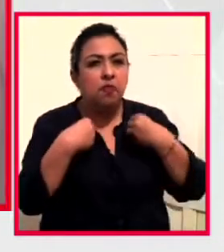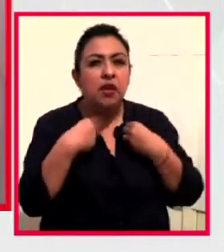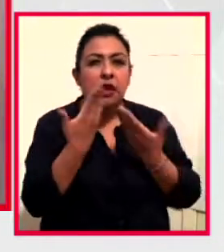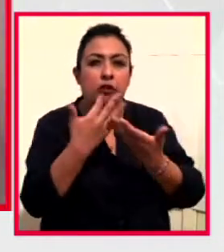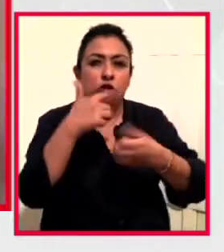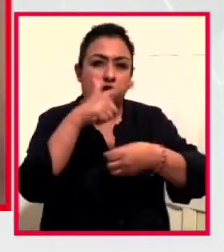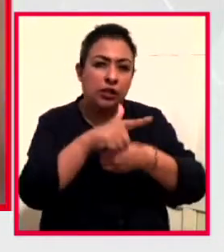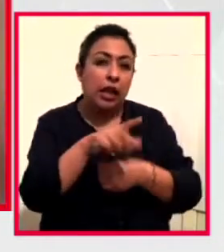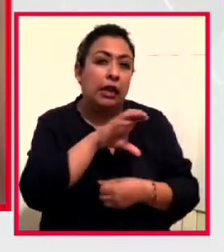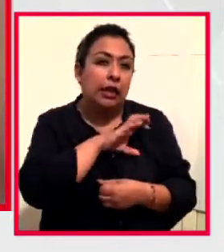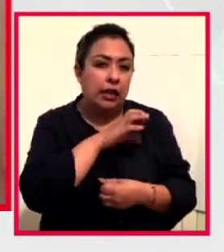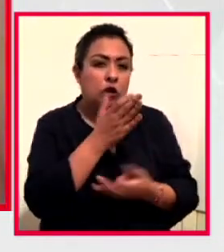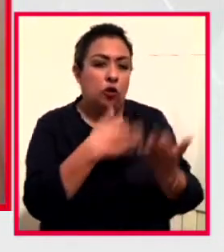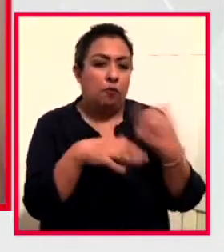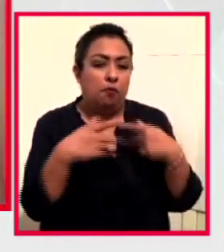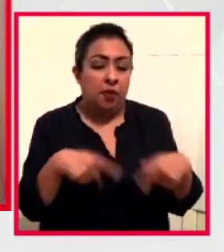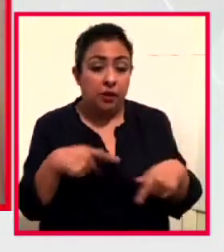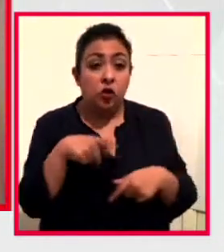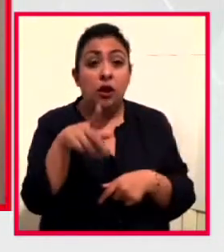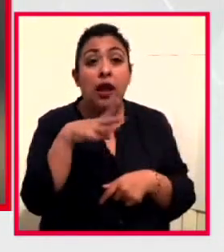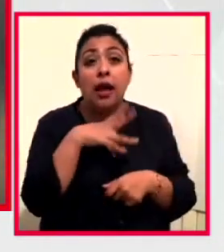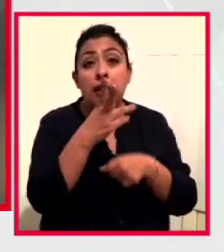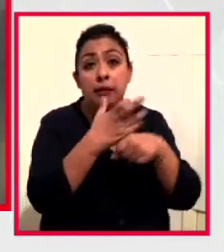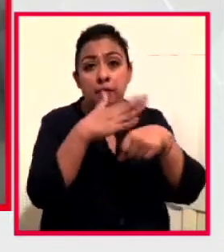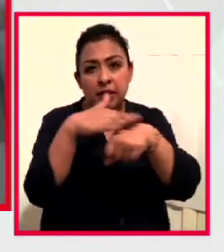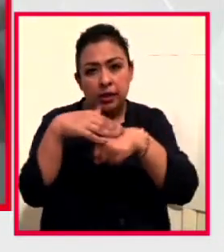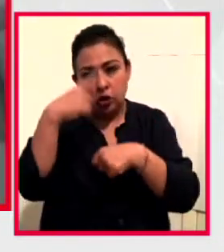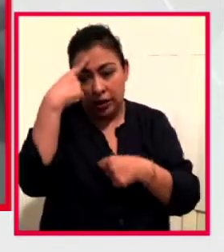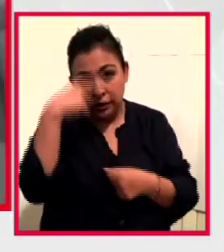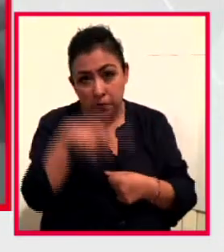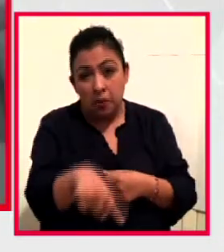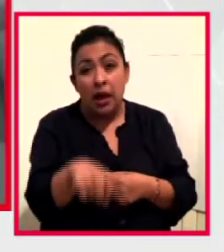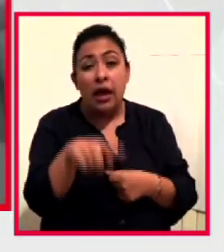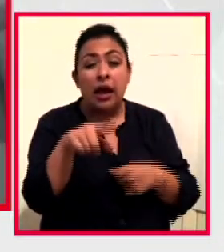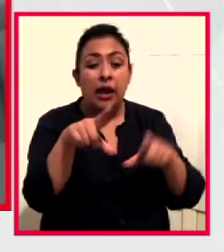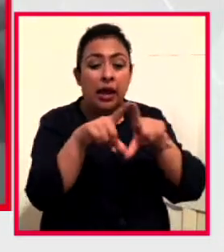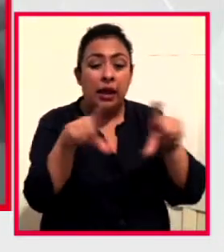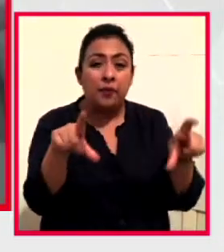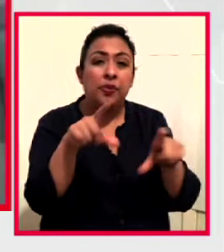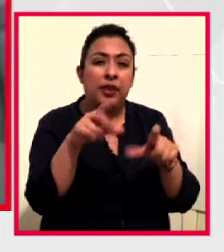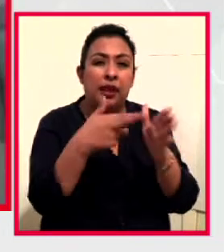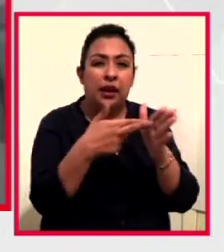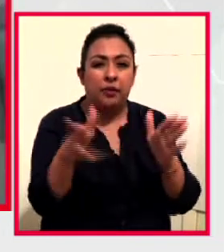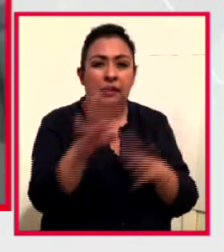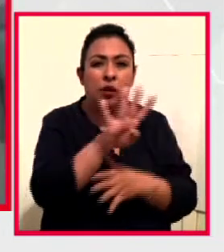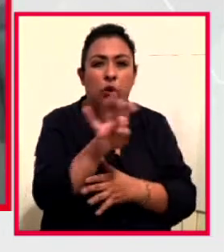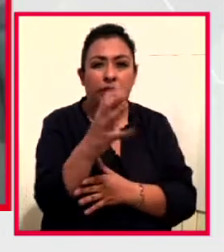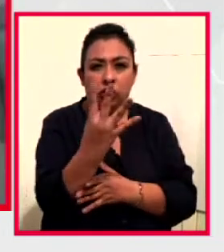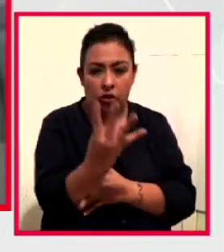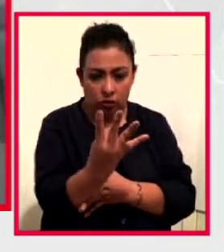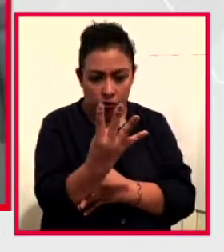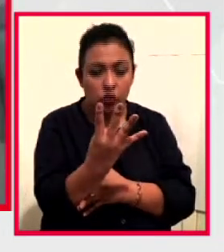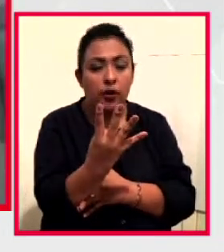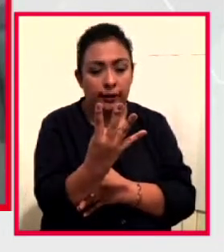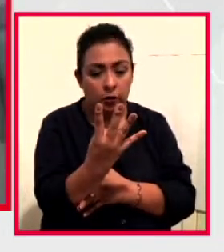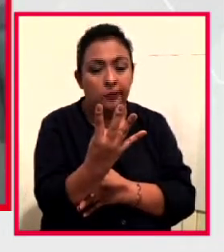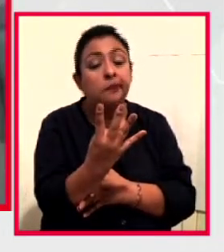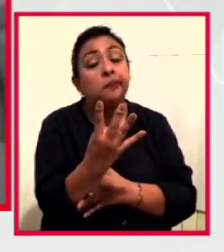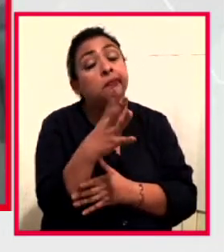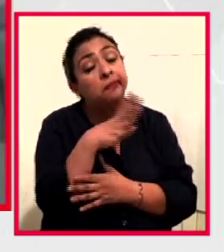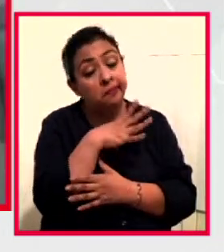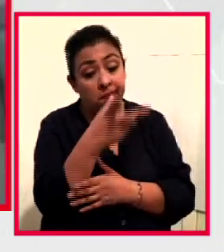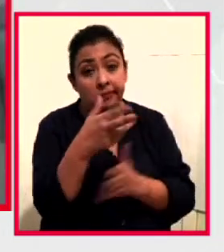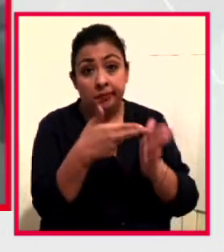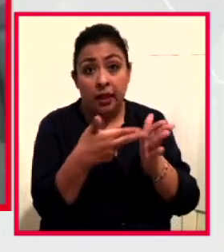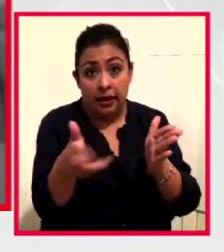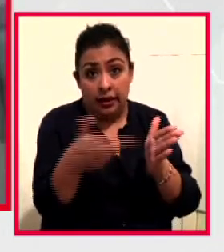Estas son convocatorias para artículos de la revista 404, que es la revista